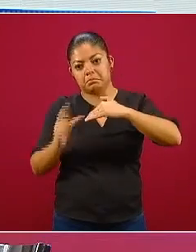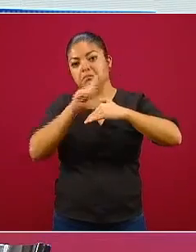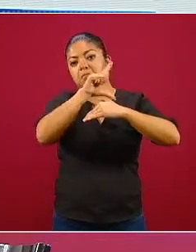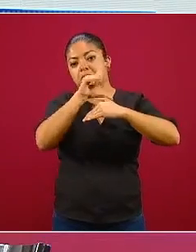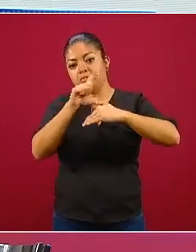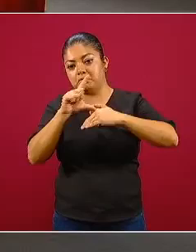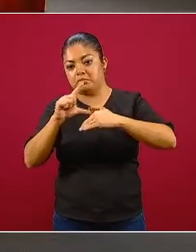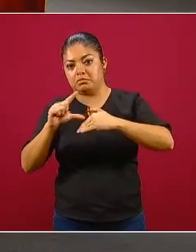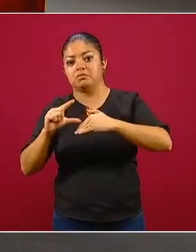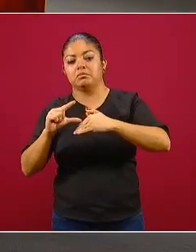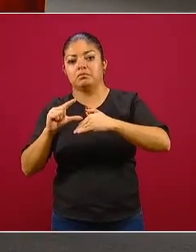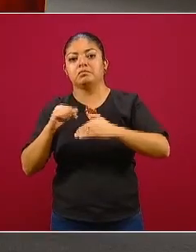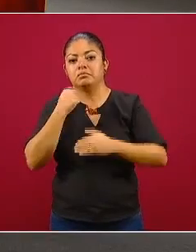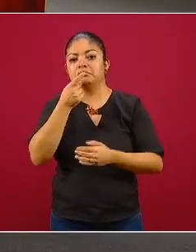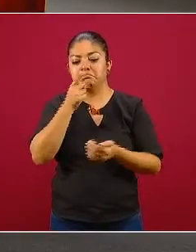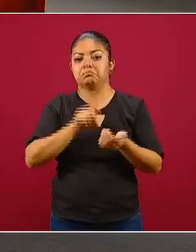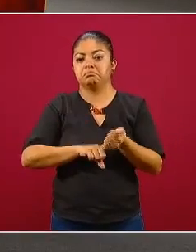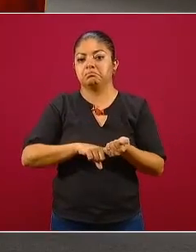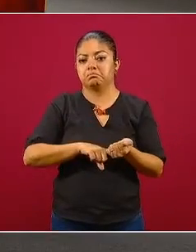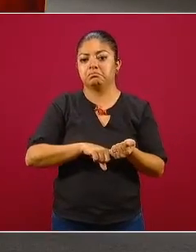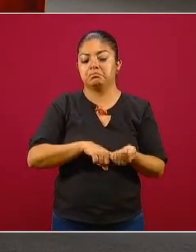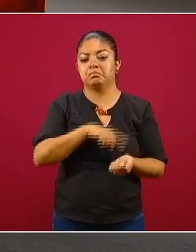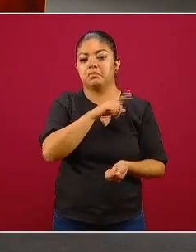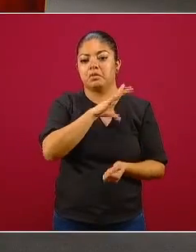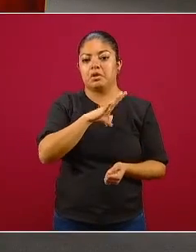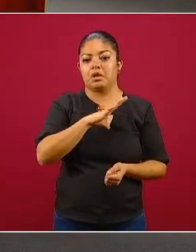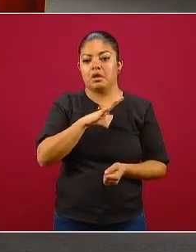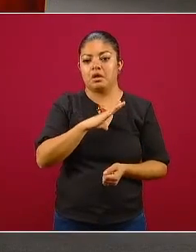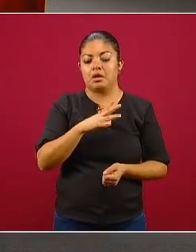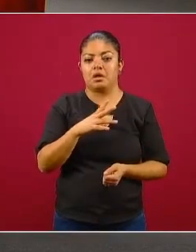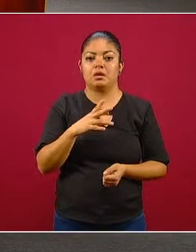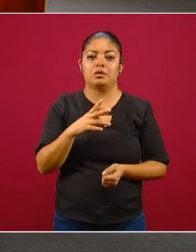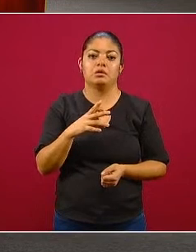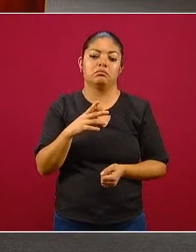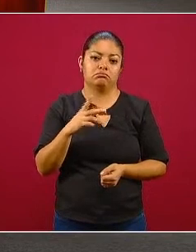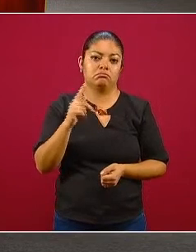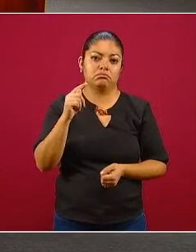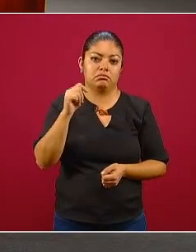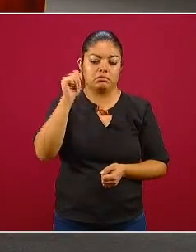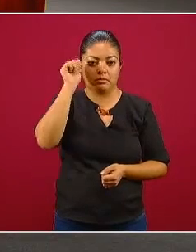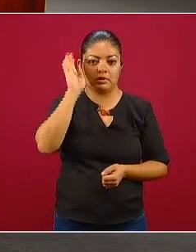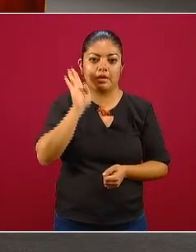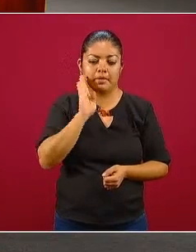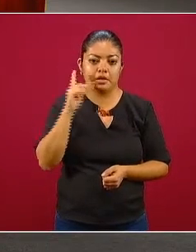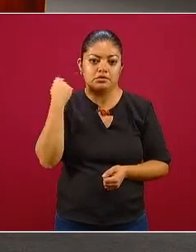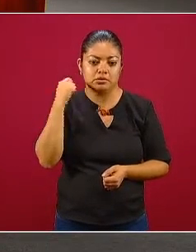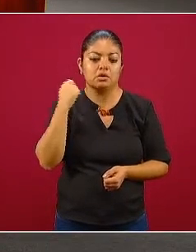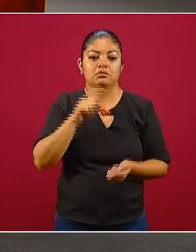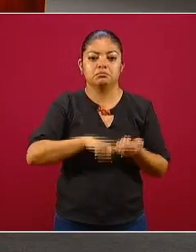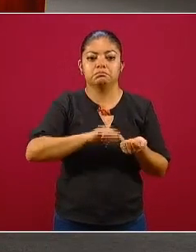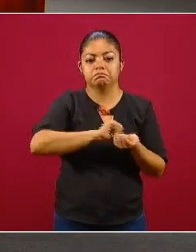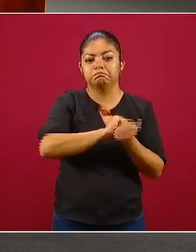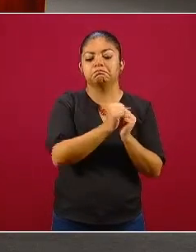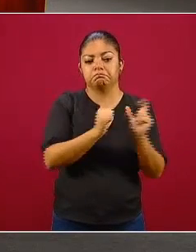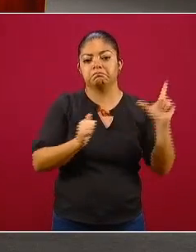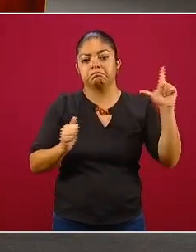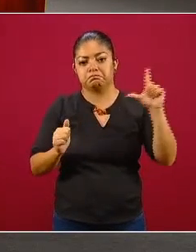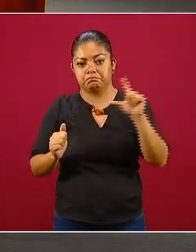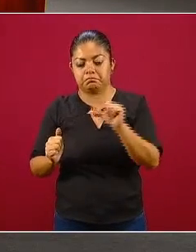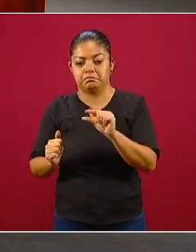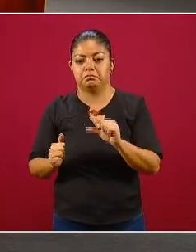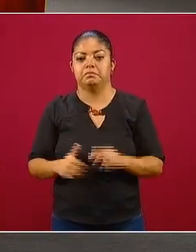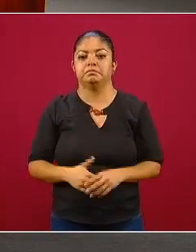pico, podemos decir con tranquilidad que Villahermosa, Tabasco se encuentra ya en la fase de declive de la epidemia. La siguiente,